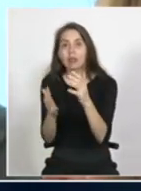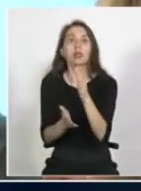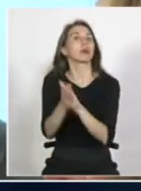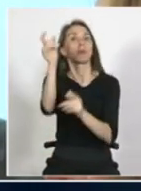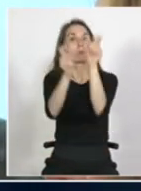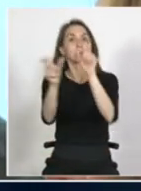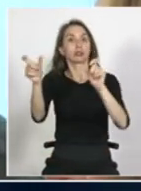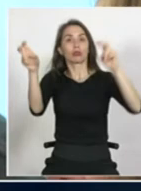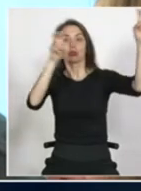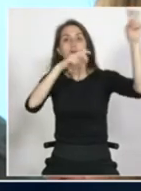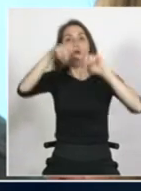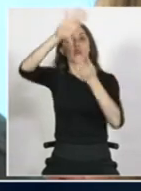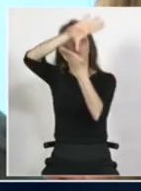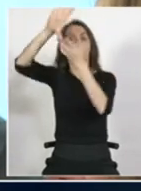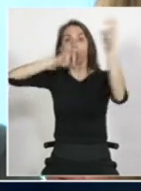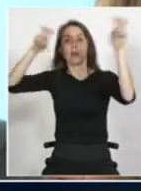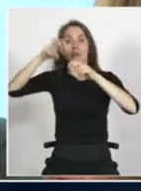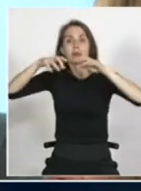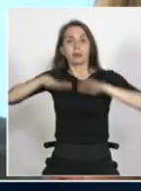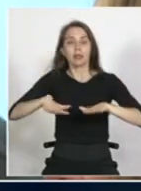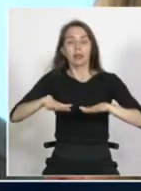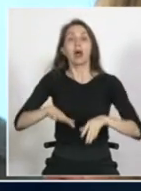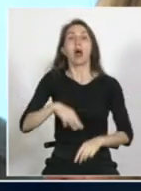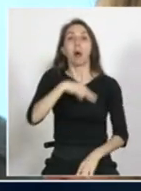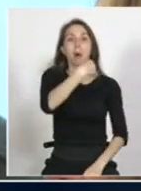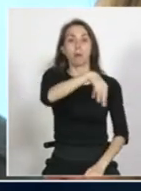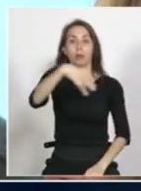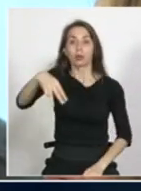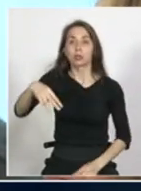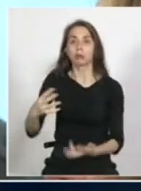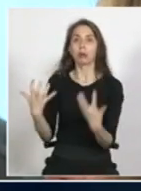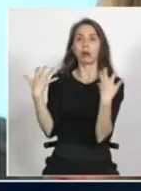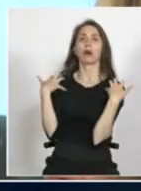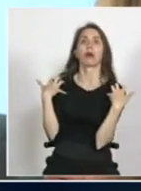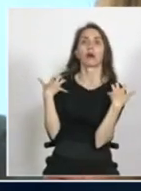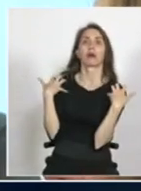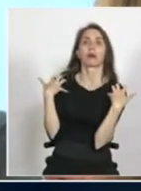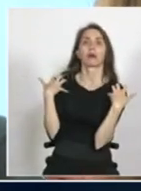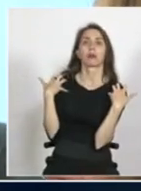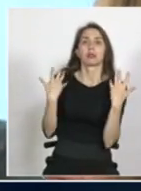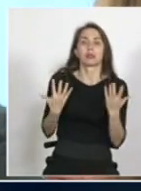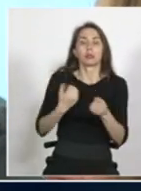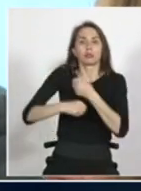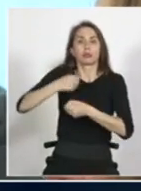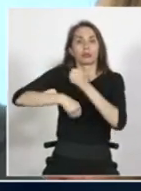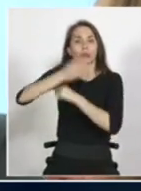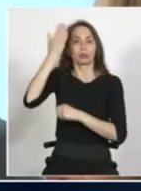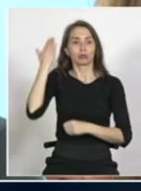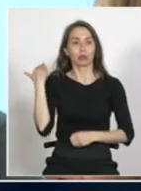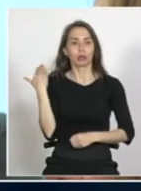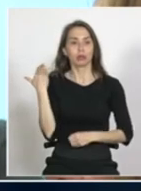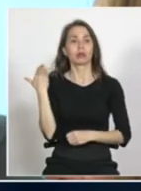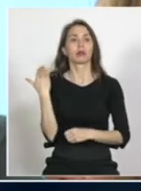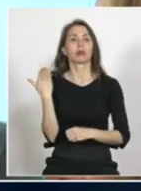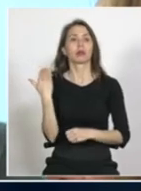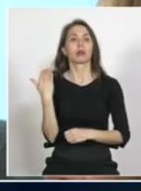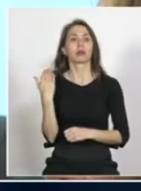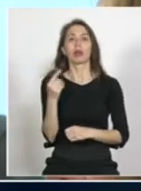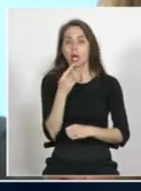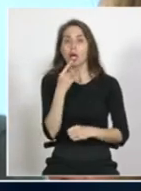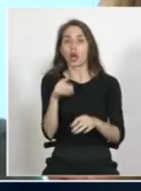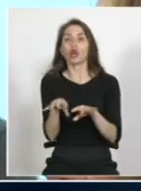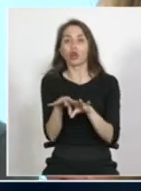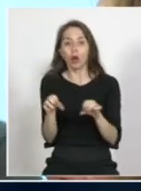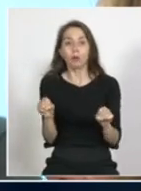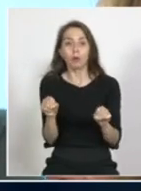que está pasando en la práctica es que los municipios están tomando su cargo desde hace años hace unos años con el compromiso